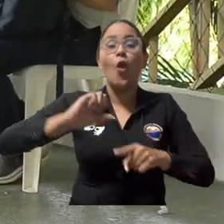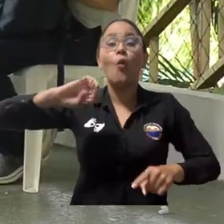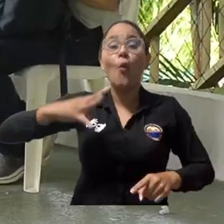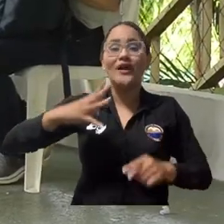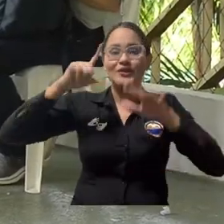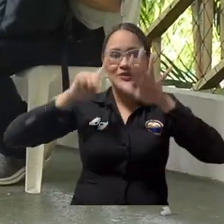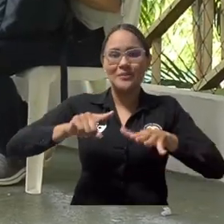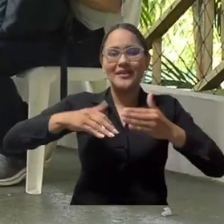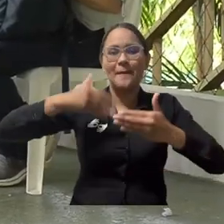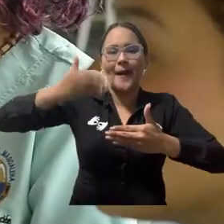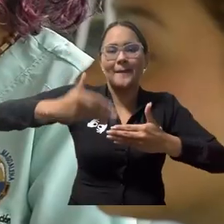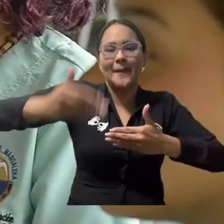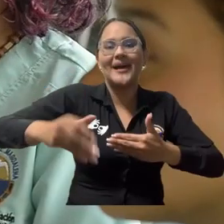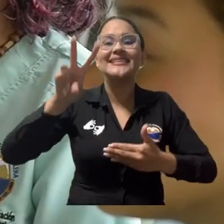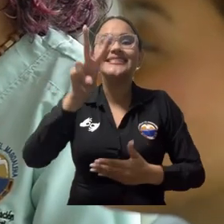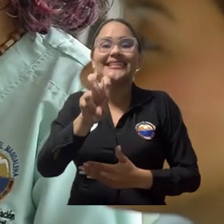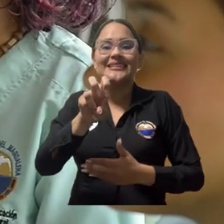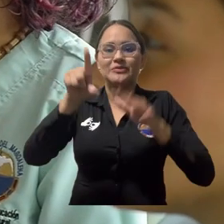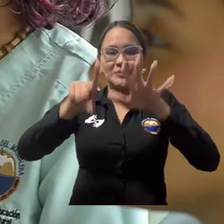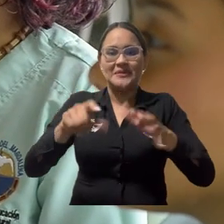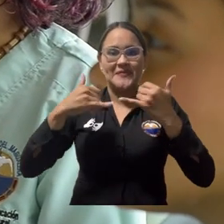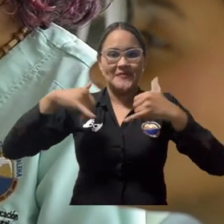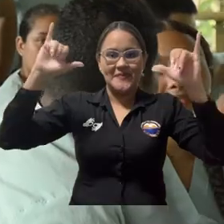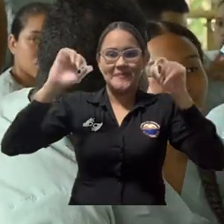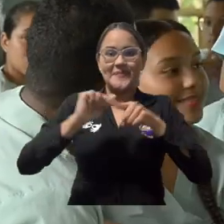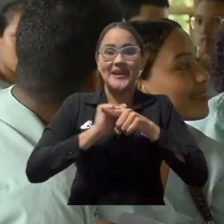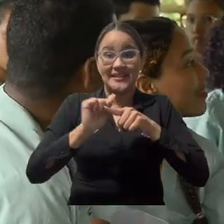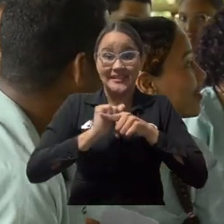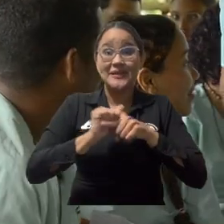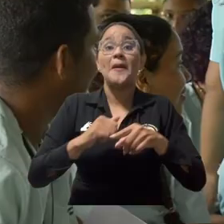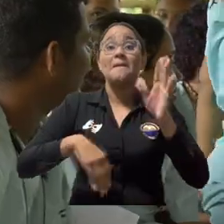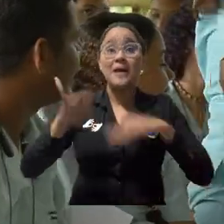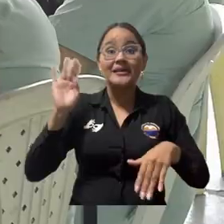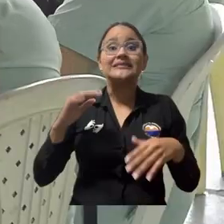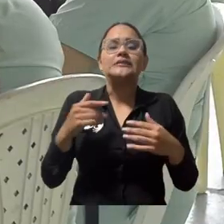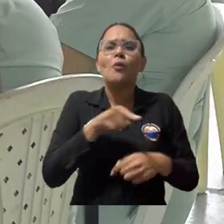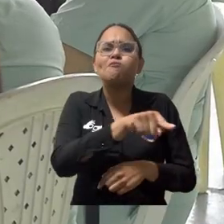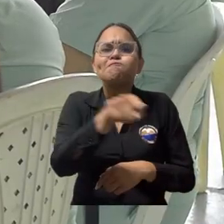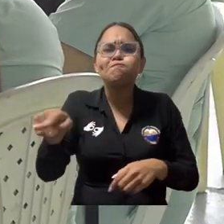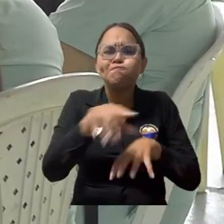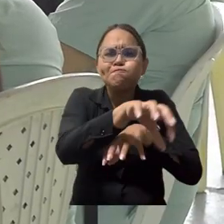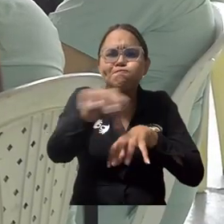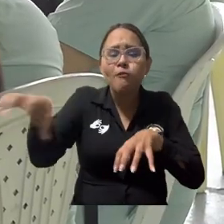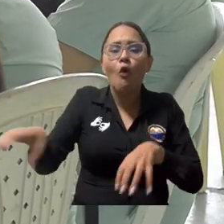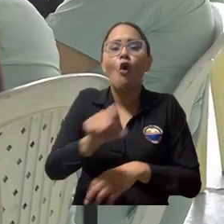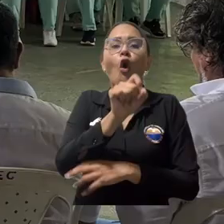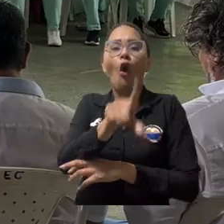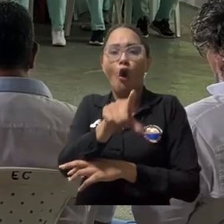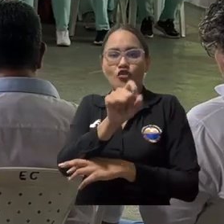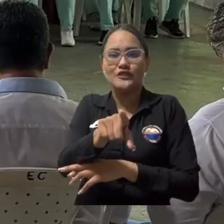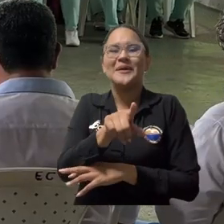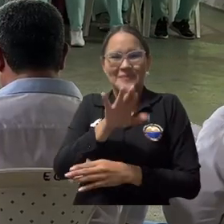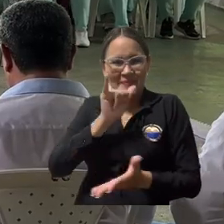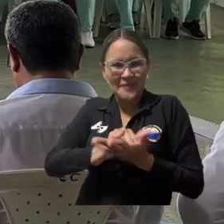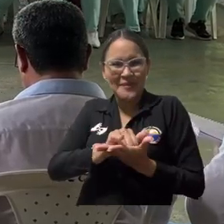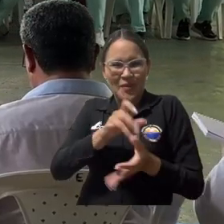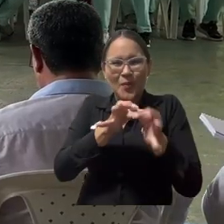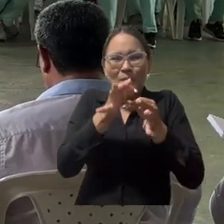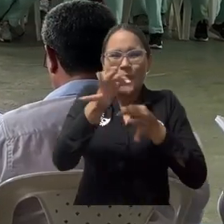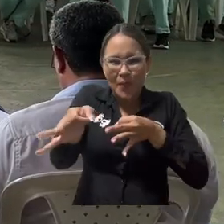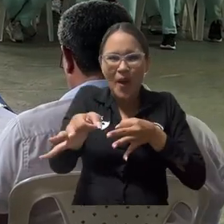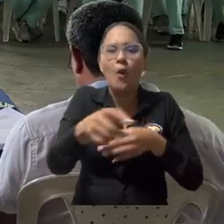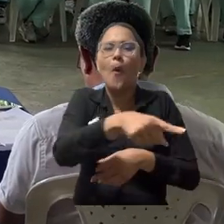culmina en el séptimo. Los practicantes serán distribuidos en las 11 sedes de la Institución Etnoeducativa Distrital Intercultural La